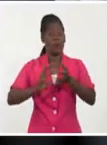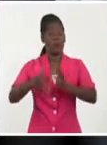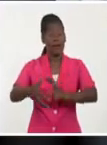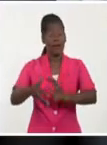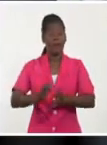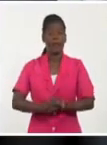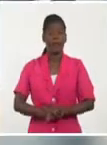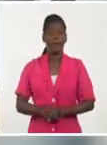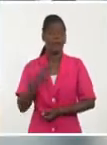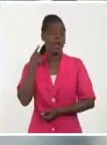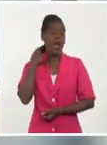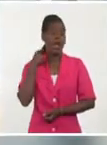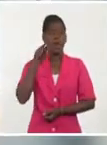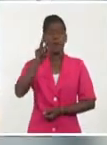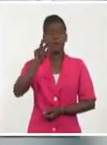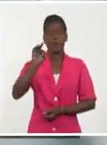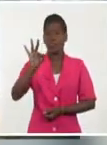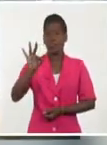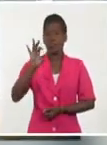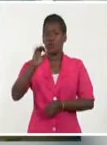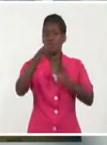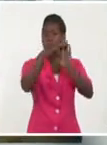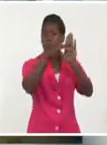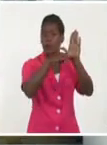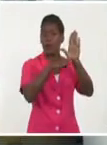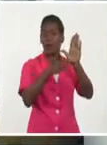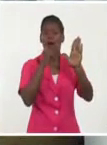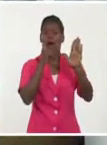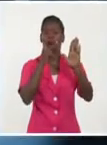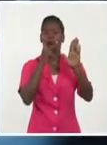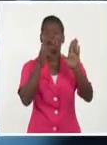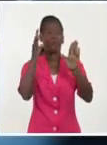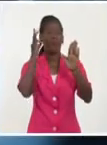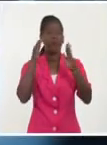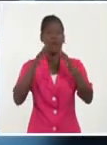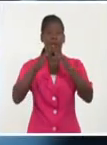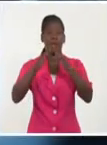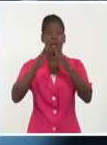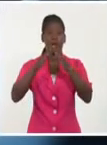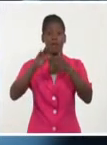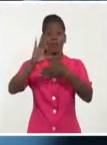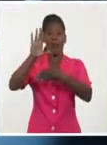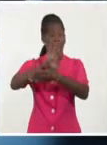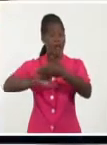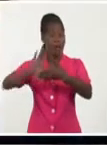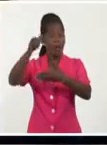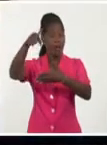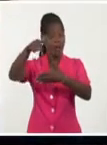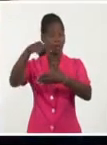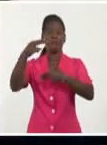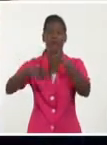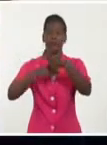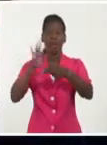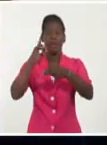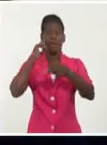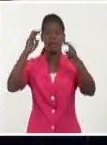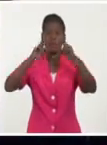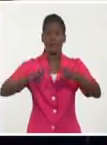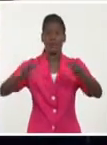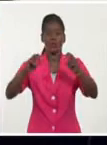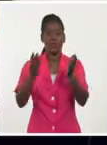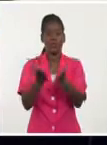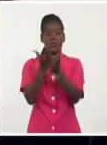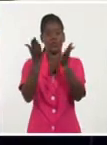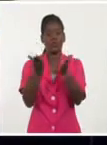28 años, el programa de estudio de la mujer en Casa de las Américas ha investigado y expuesto las condiciones de vida